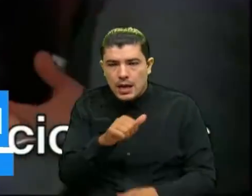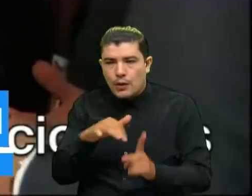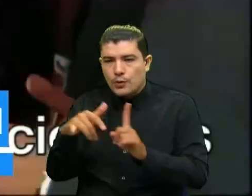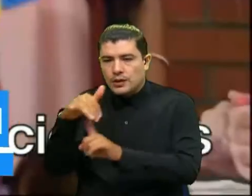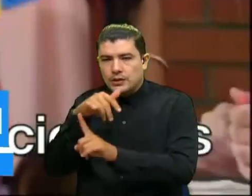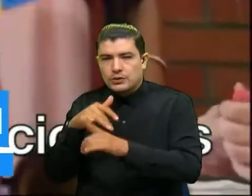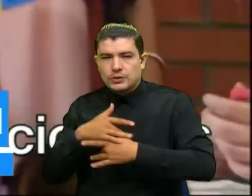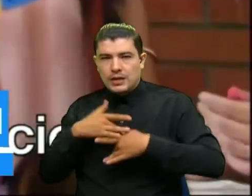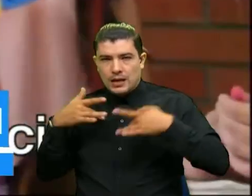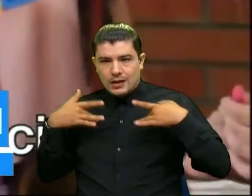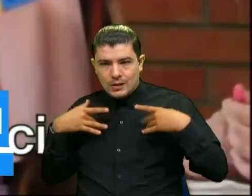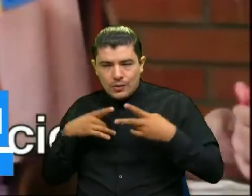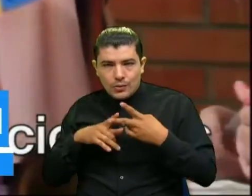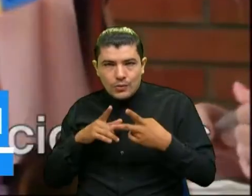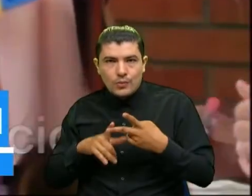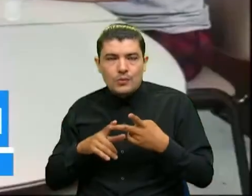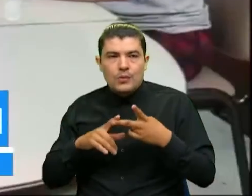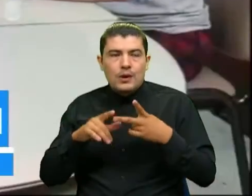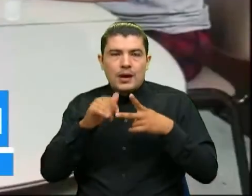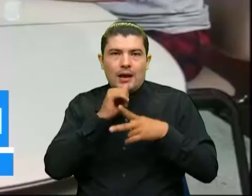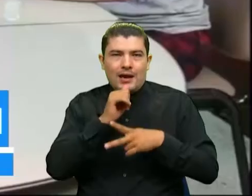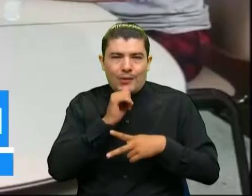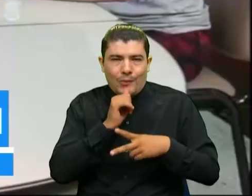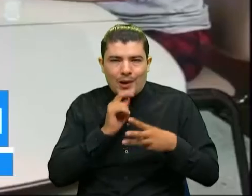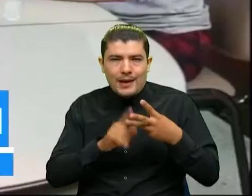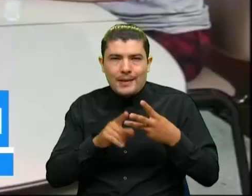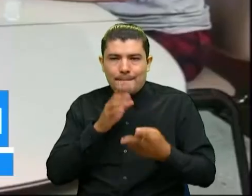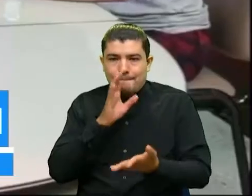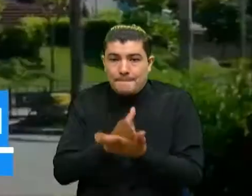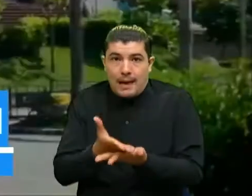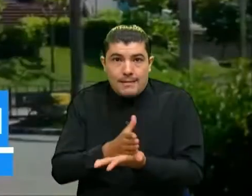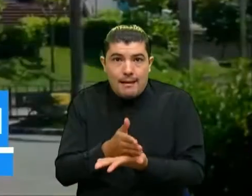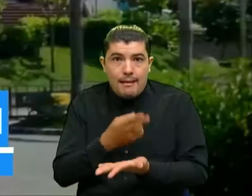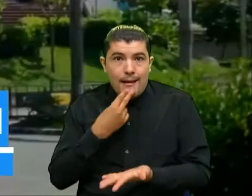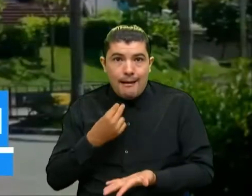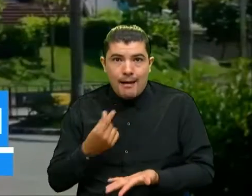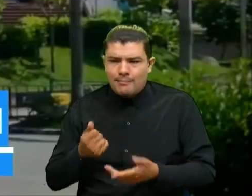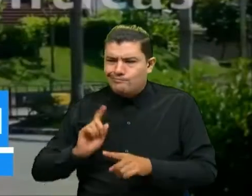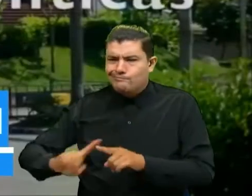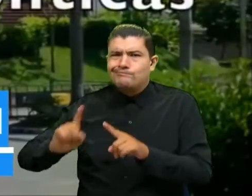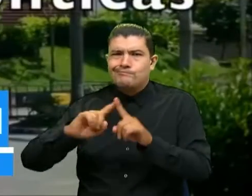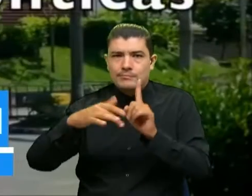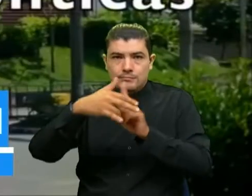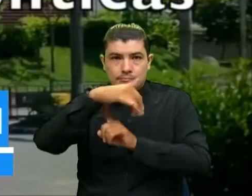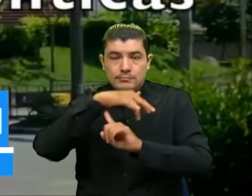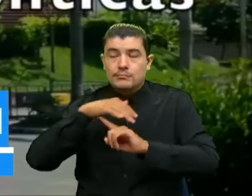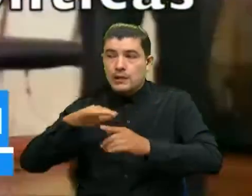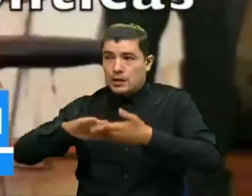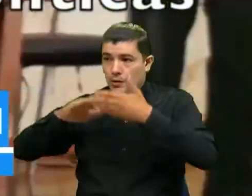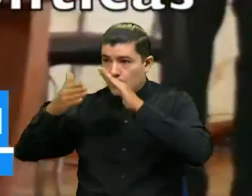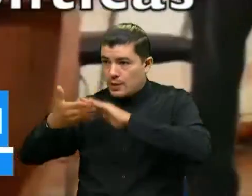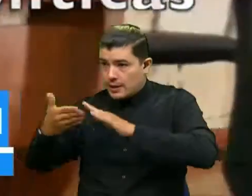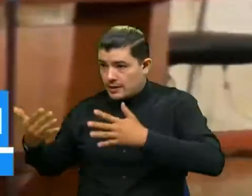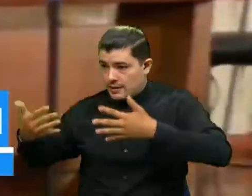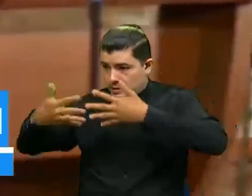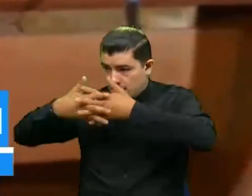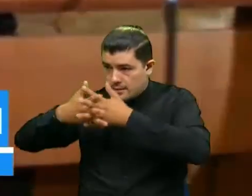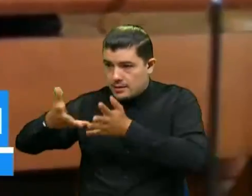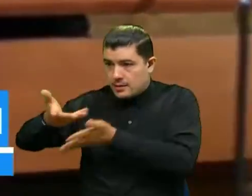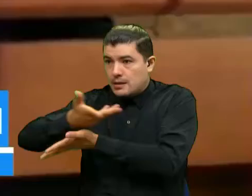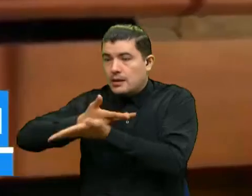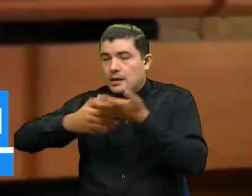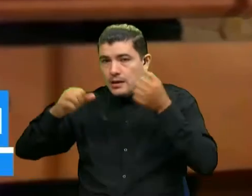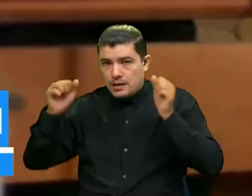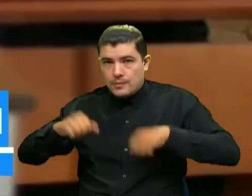de salud como en temas de agua de panela que nos ha permitido también acercarnos a la comunidad y proyectar nuestra